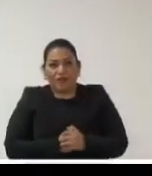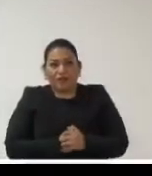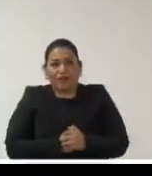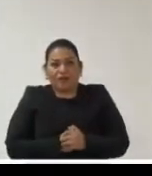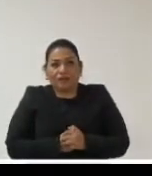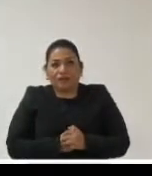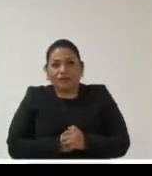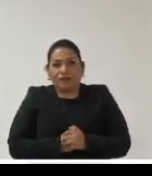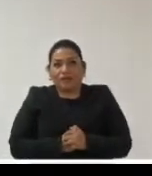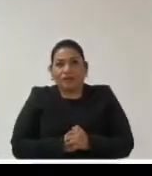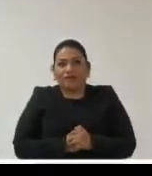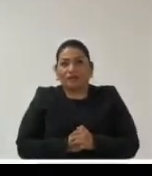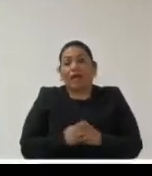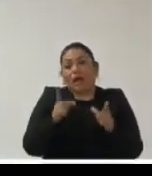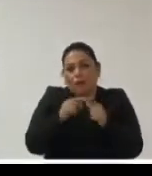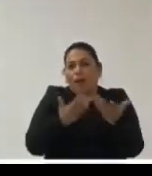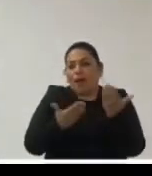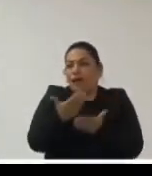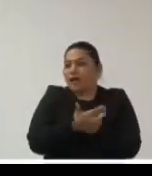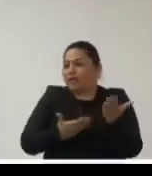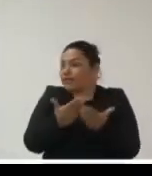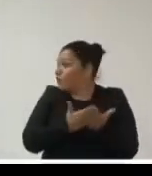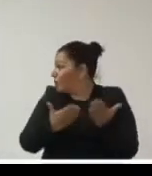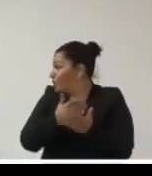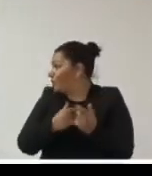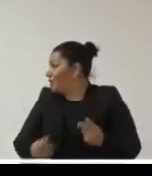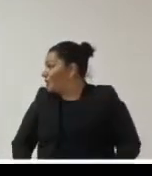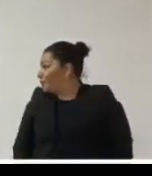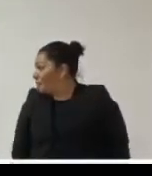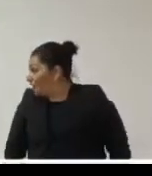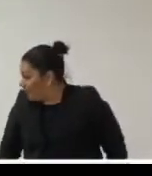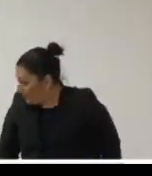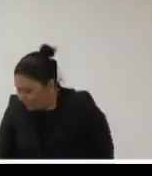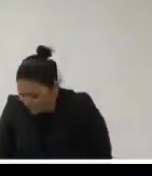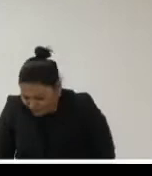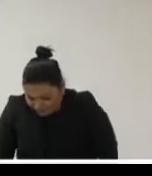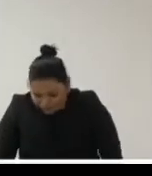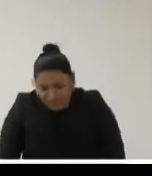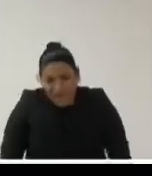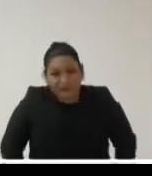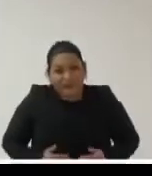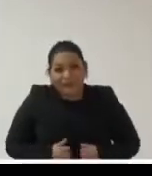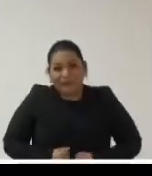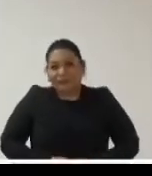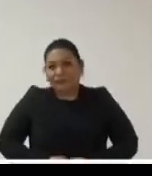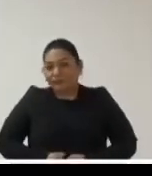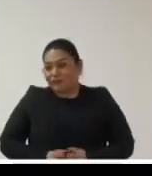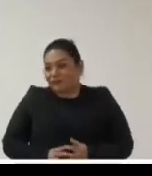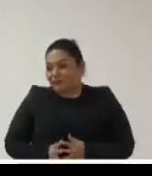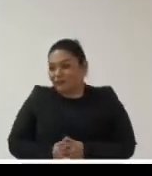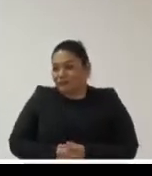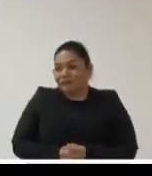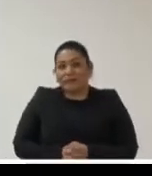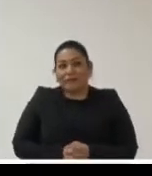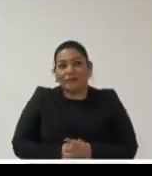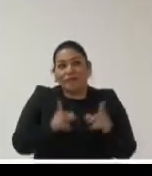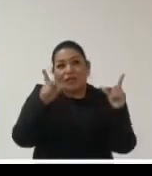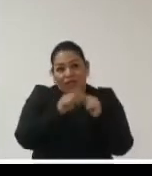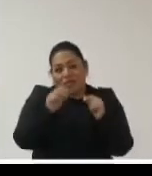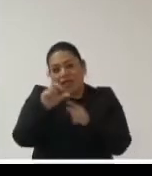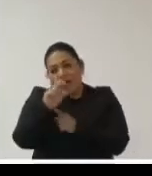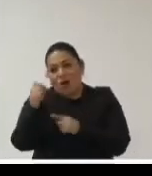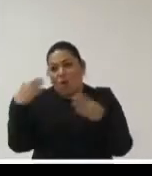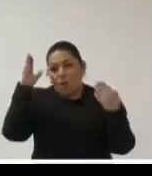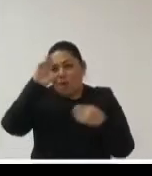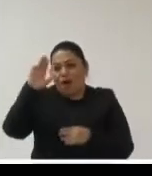tan oportuna han podido compartirnos quiero decir que el maestro Zapata ya se adelantó y me ayudó mucho a dar las conclusiones de nuestros otros